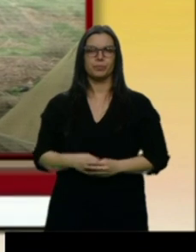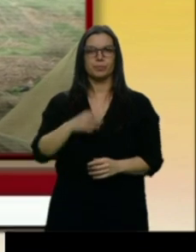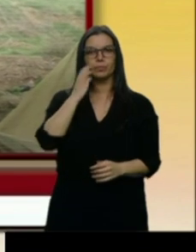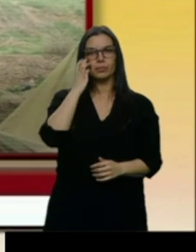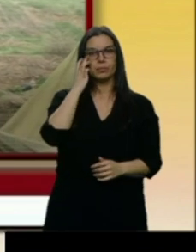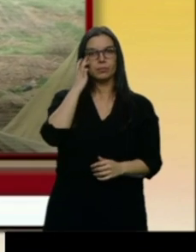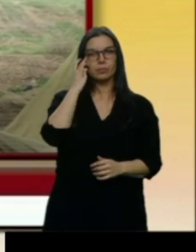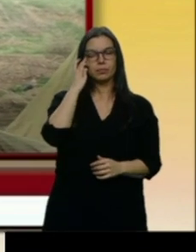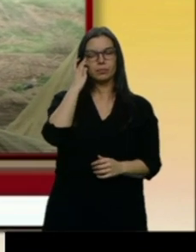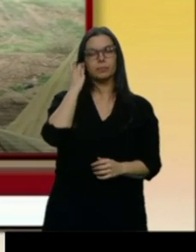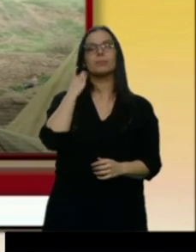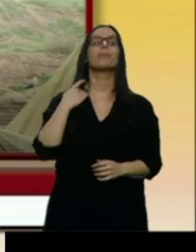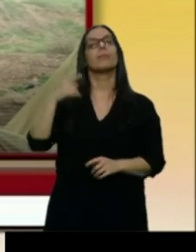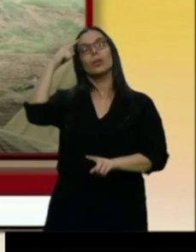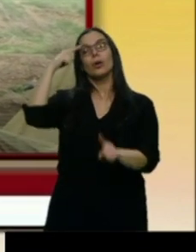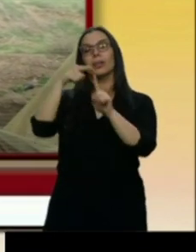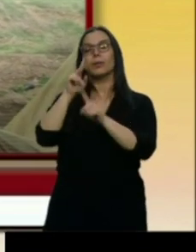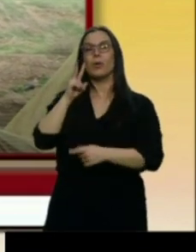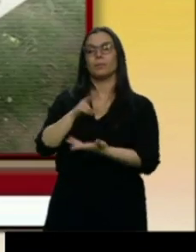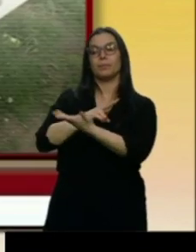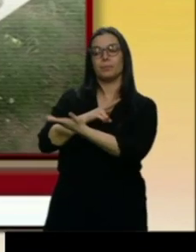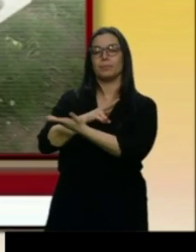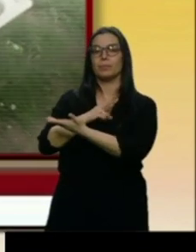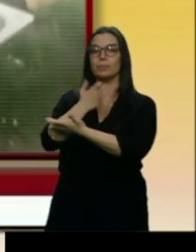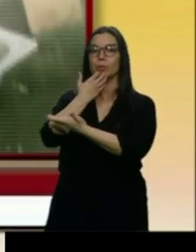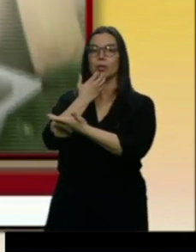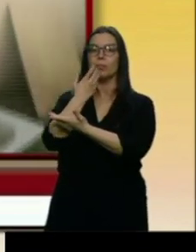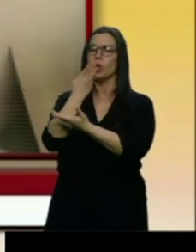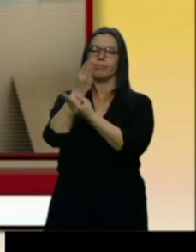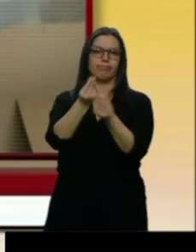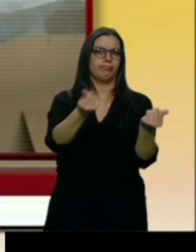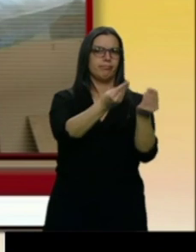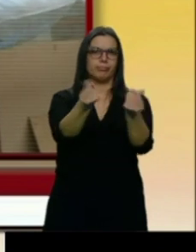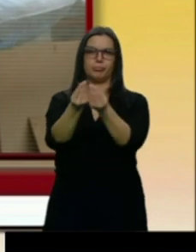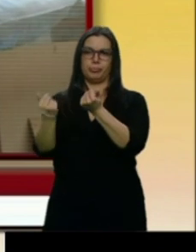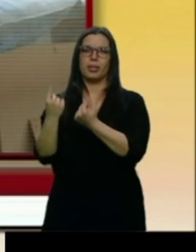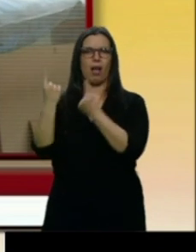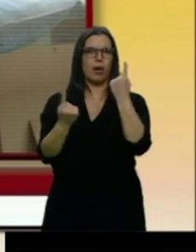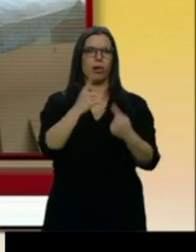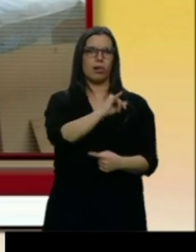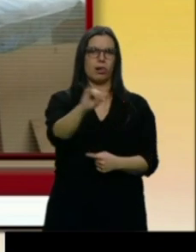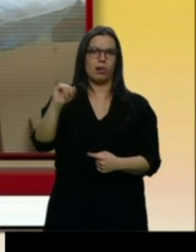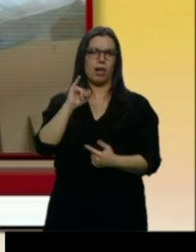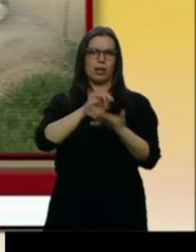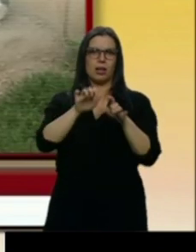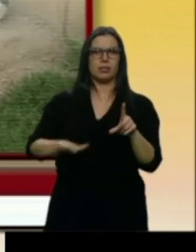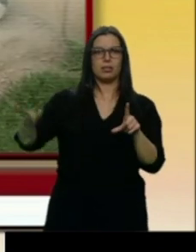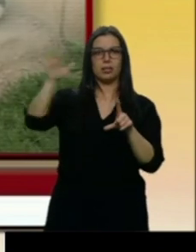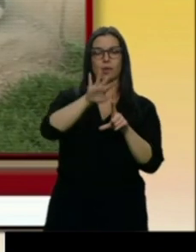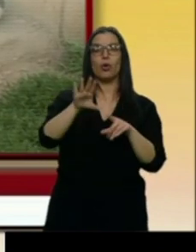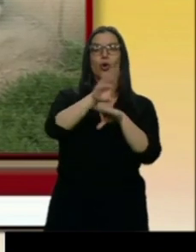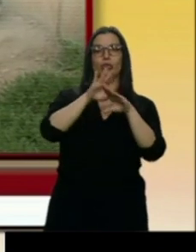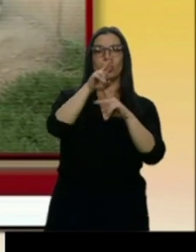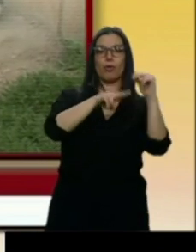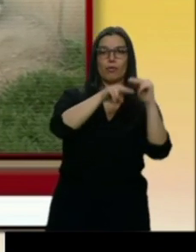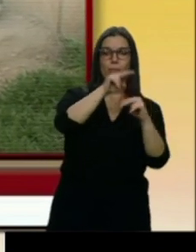El objetivo es acabar con focos como estos, que todavía existen en algunos puntos de la comunidad. Los consejeros de Fomento y Medio Ambiente, Juan